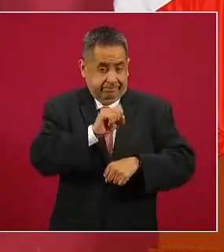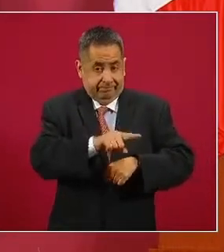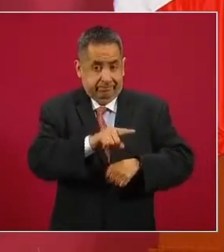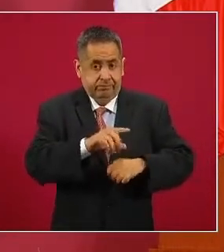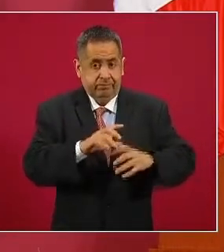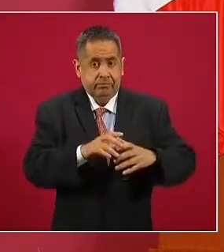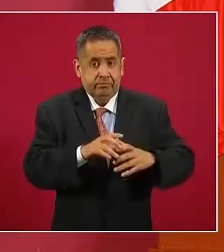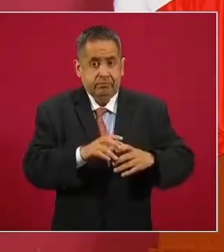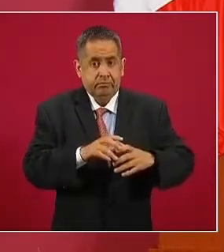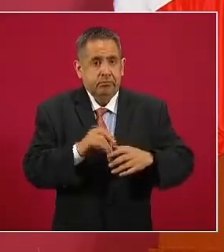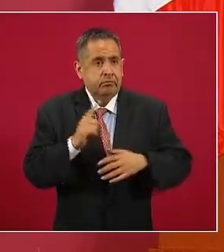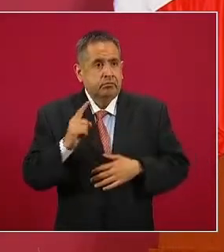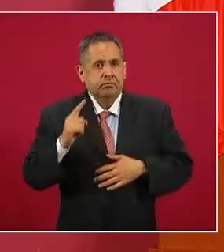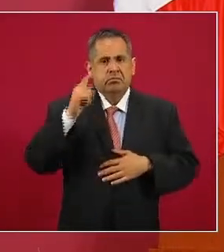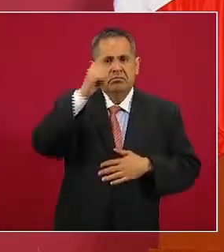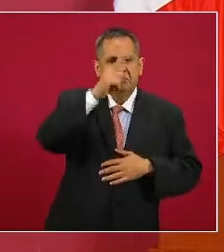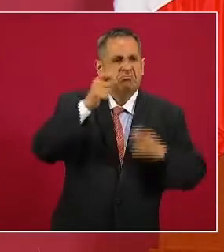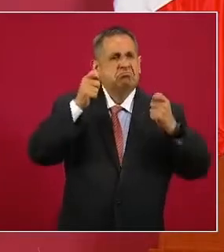hay mantas acá